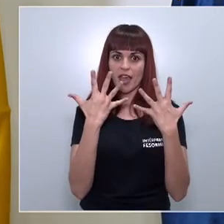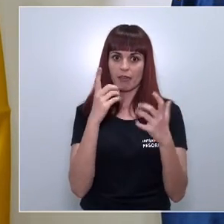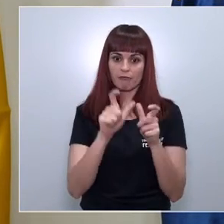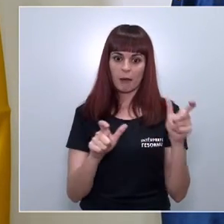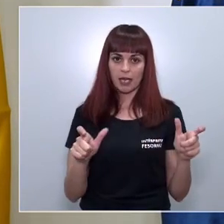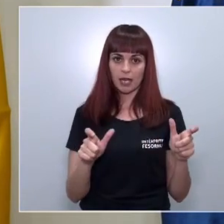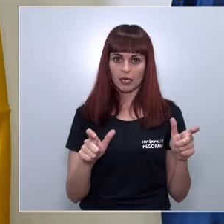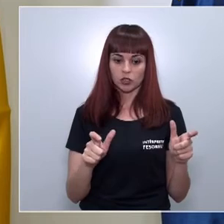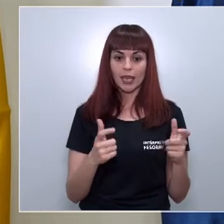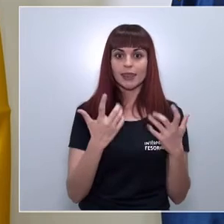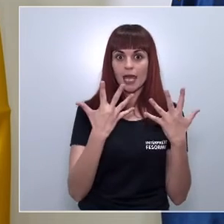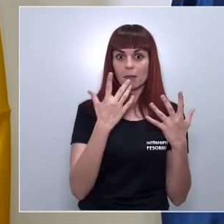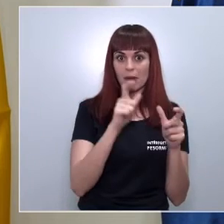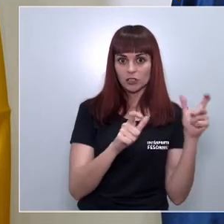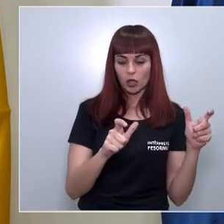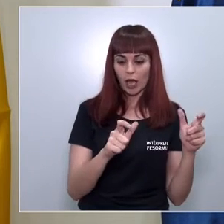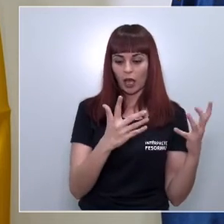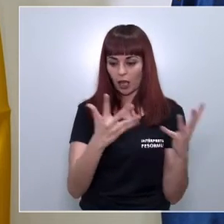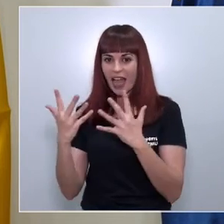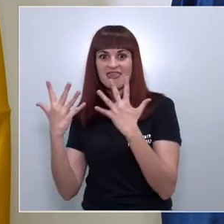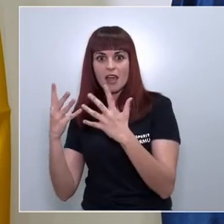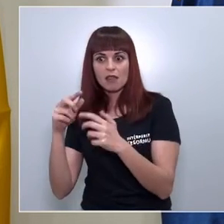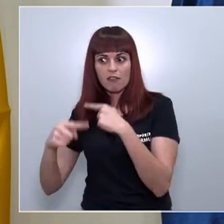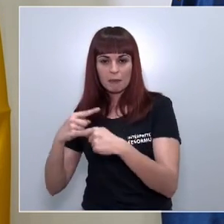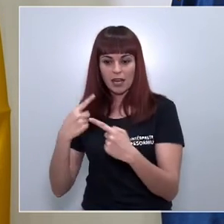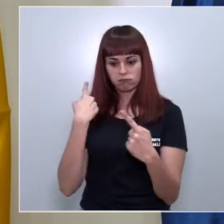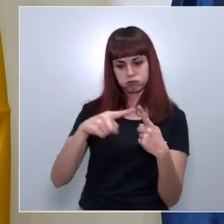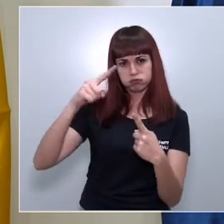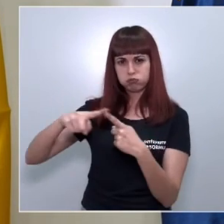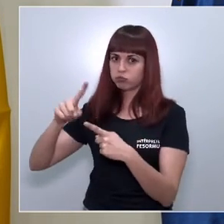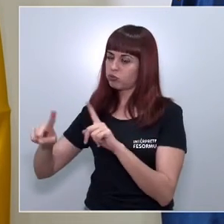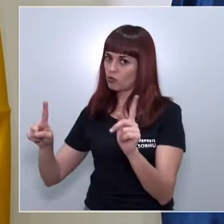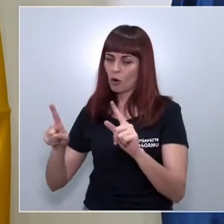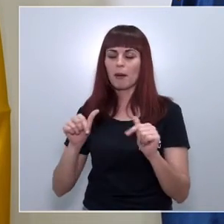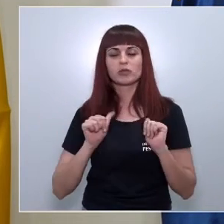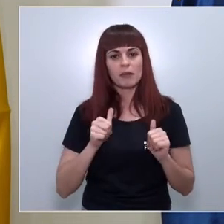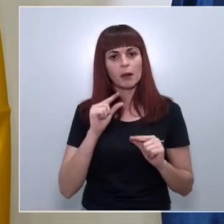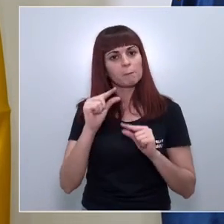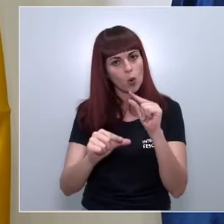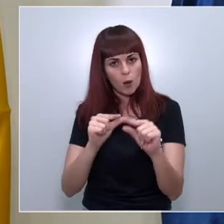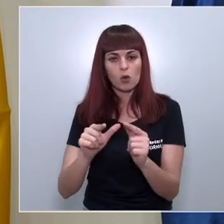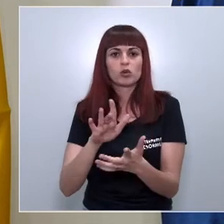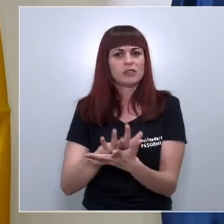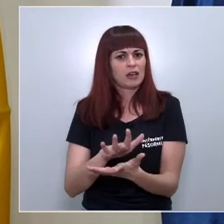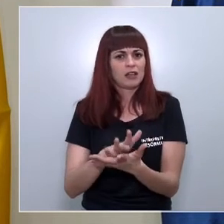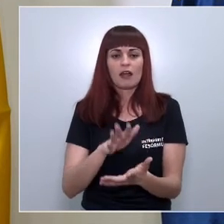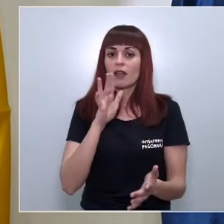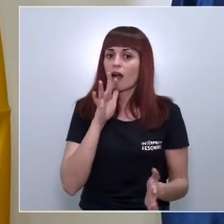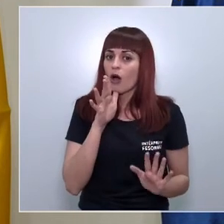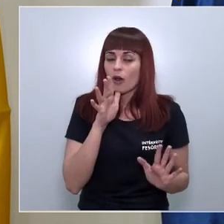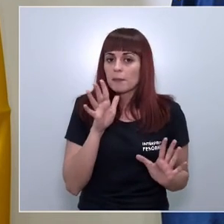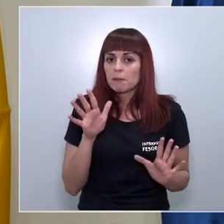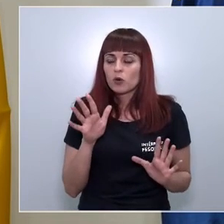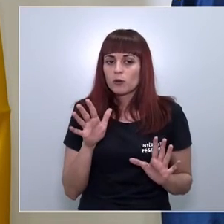familiares distintas porque eso nos pone en riesgo a 10 unidades familiares yo creo que hay trabajar así vamos a empezar poco a poco con tranquilidad ahora mismo el virus no está